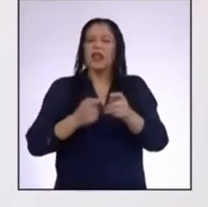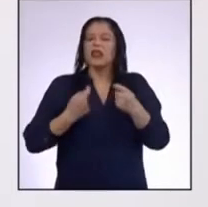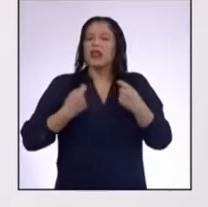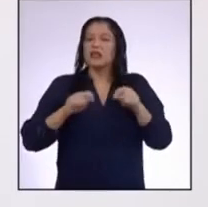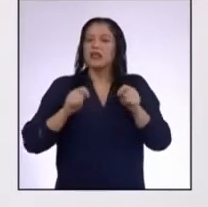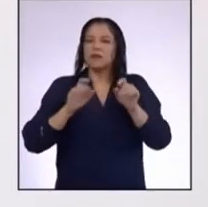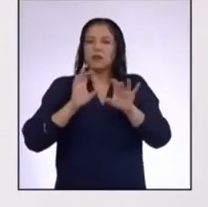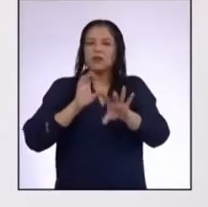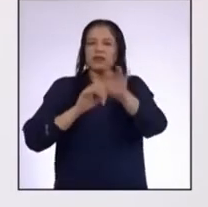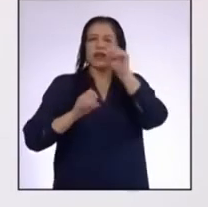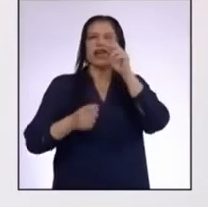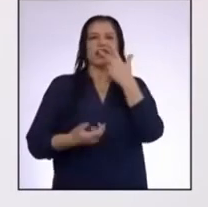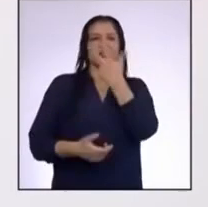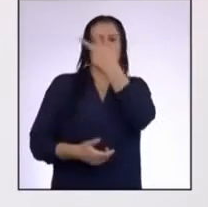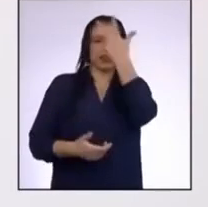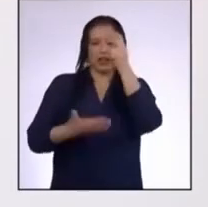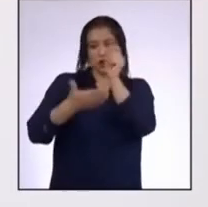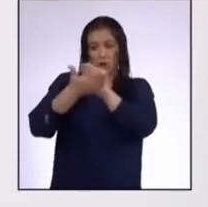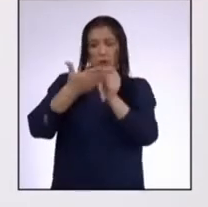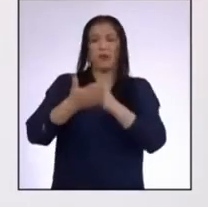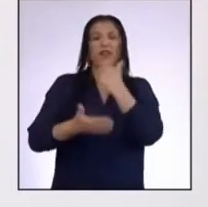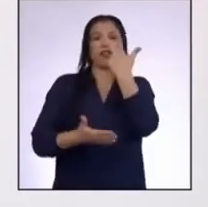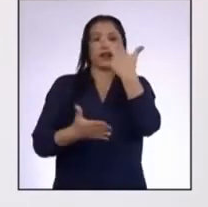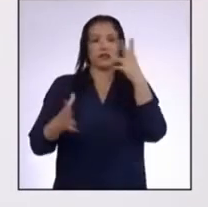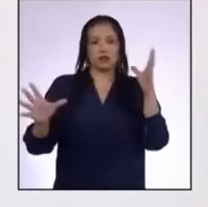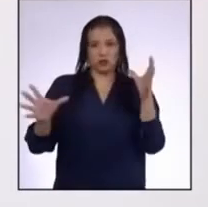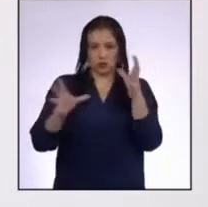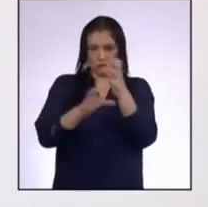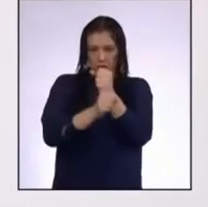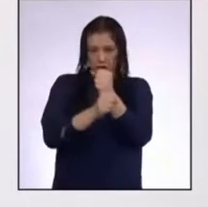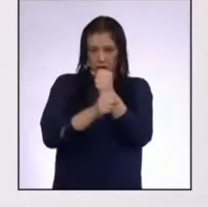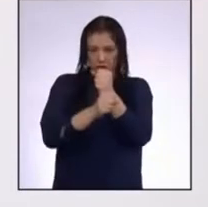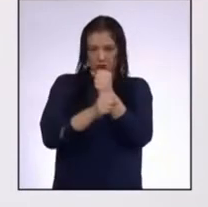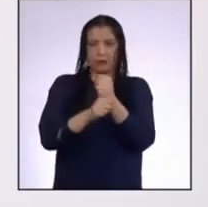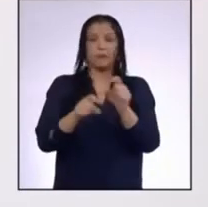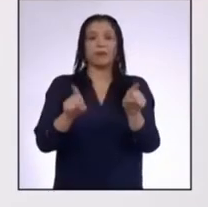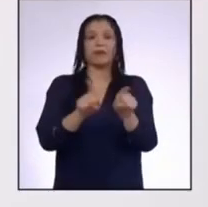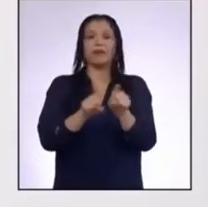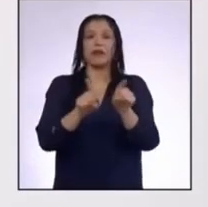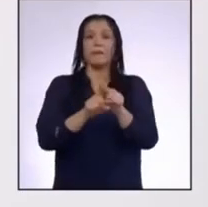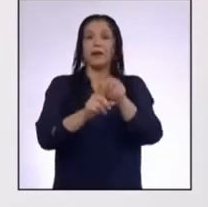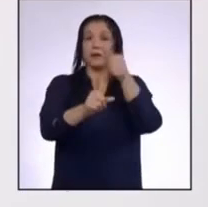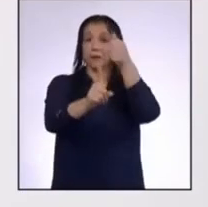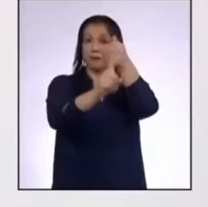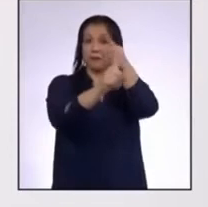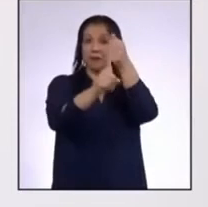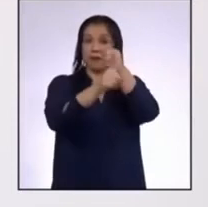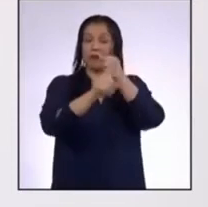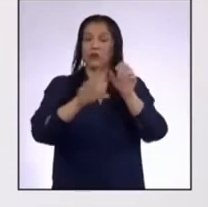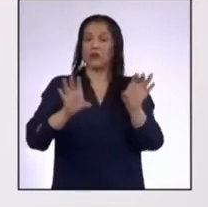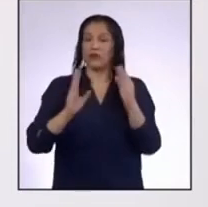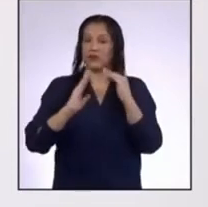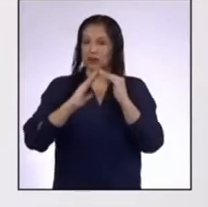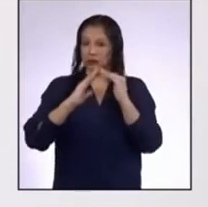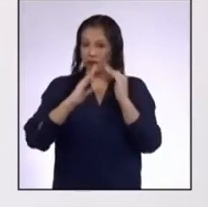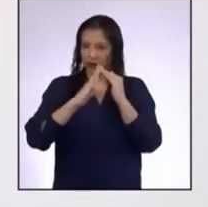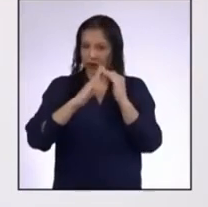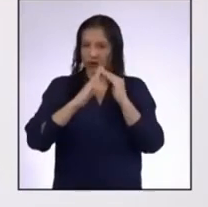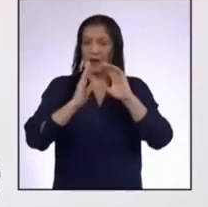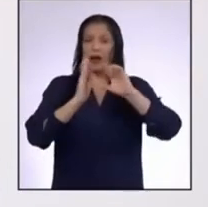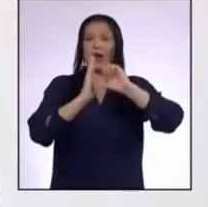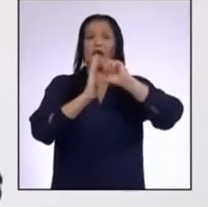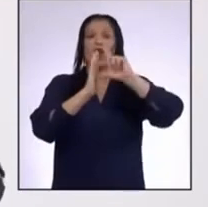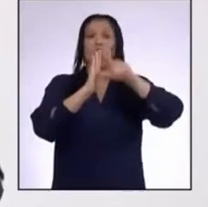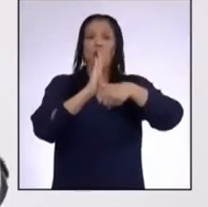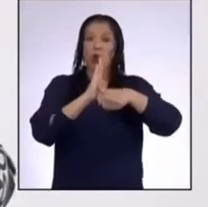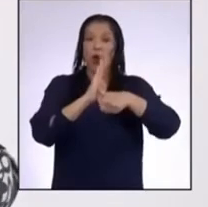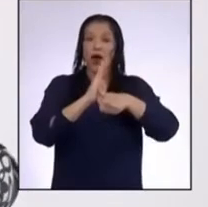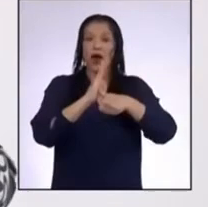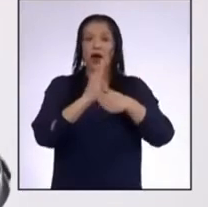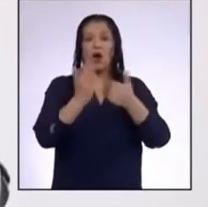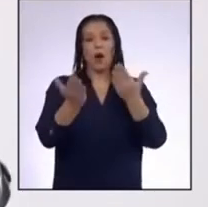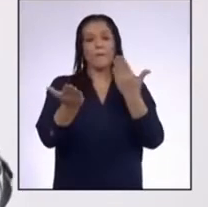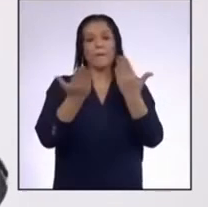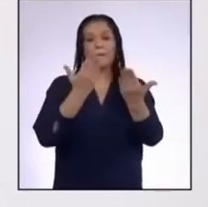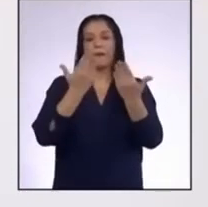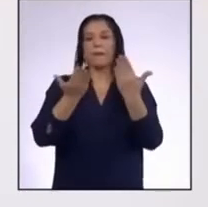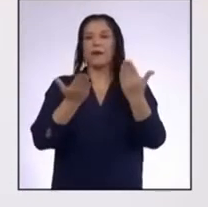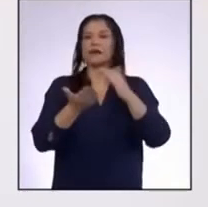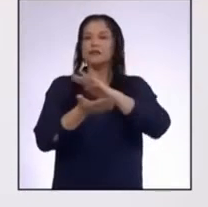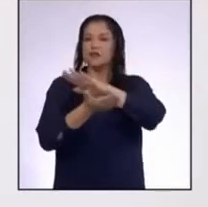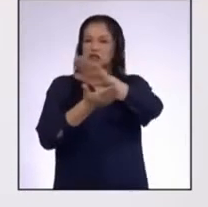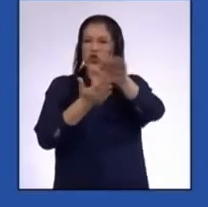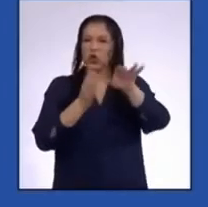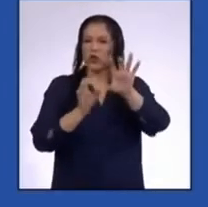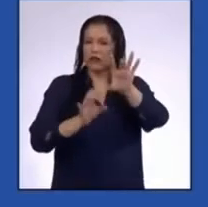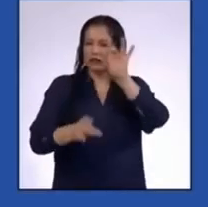tres conclusiones del texto También háganlo ustedes en casa Luego veremos si tomamos